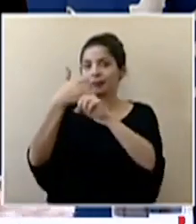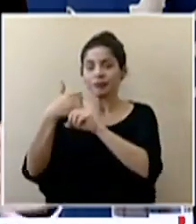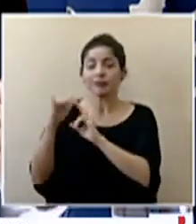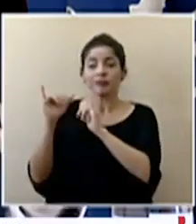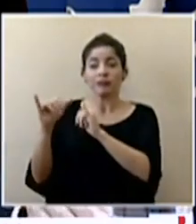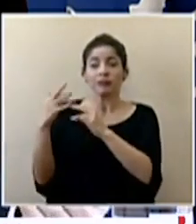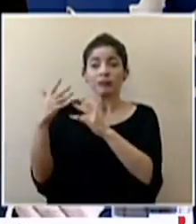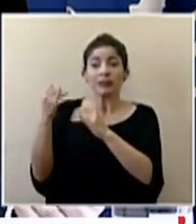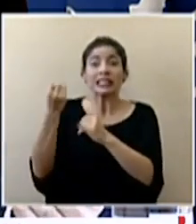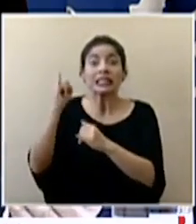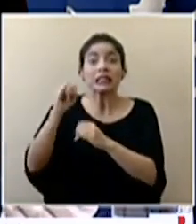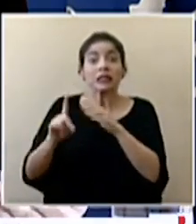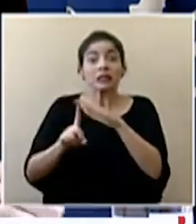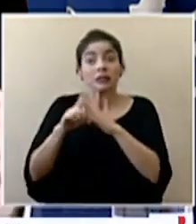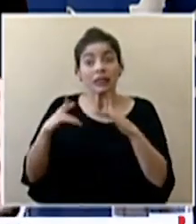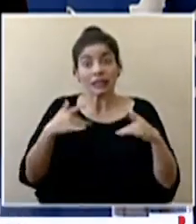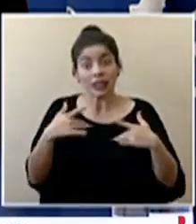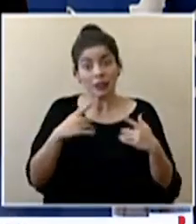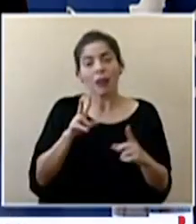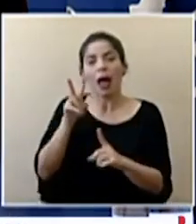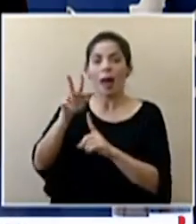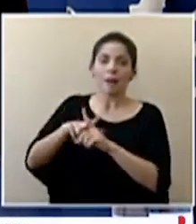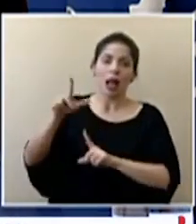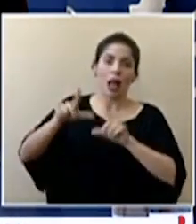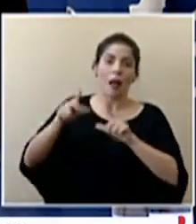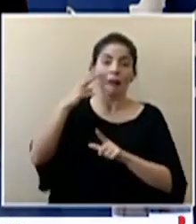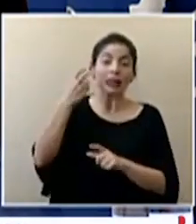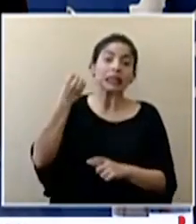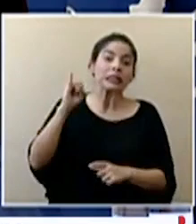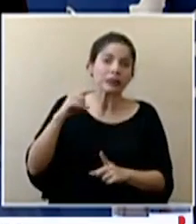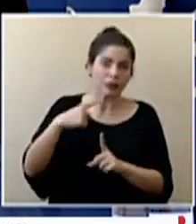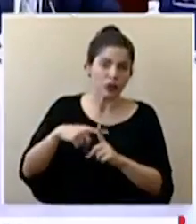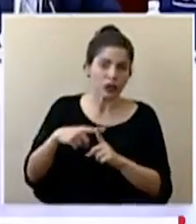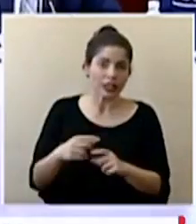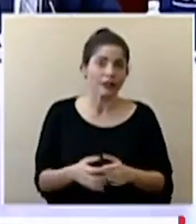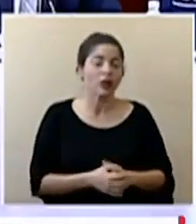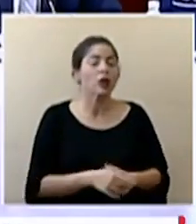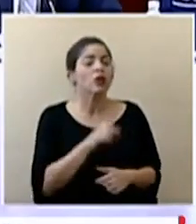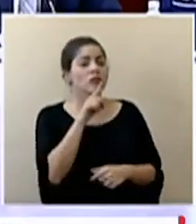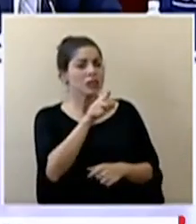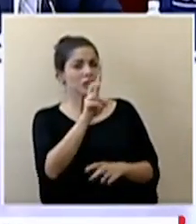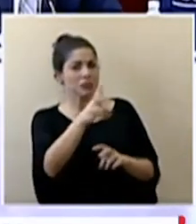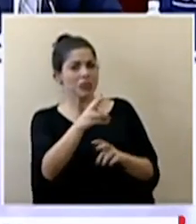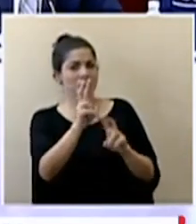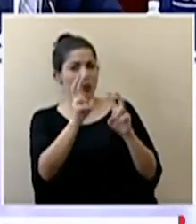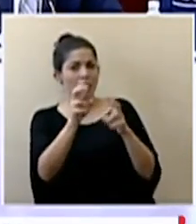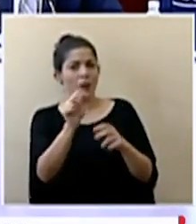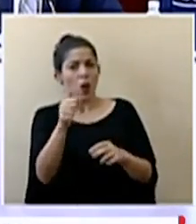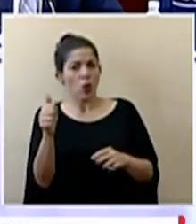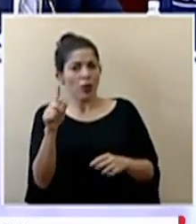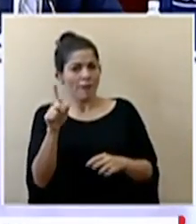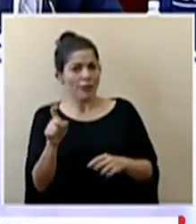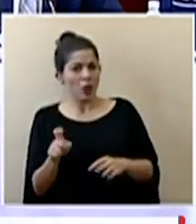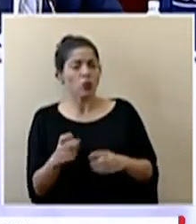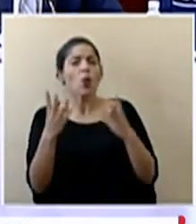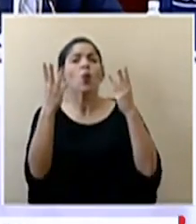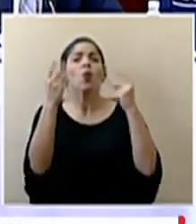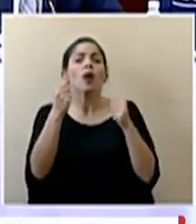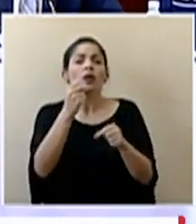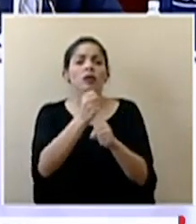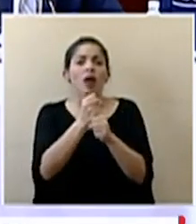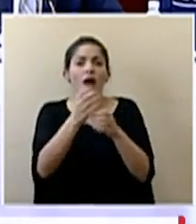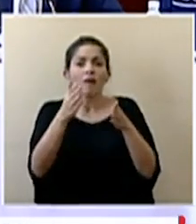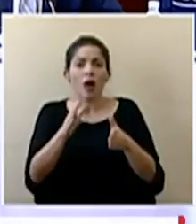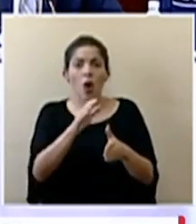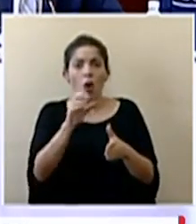síntomas entonces se les hace la prueba para ver si son positivos de hecho por esa línea iban las consultas restantes cuántos funcionarios de la